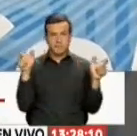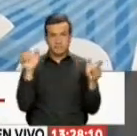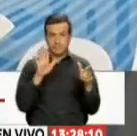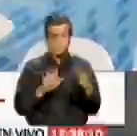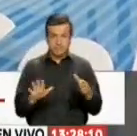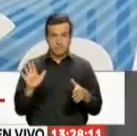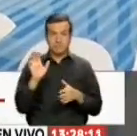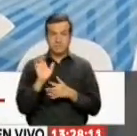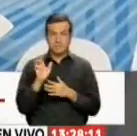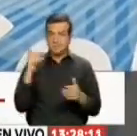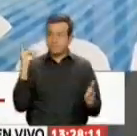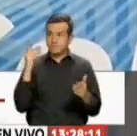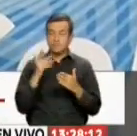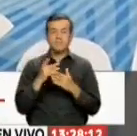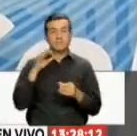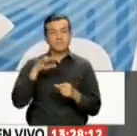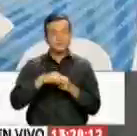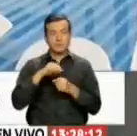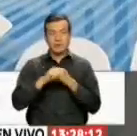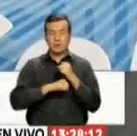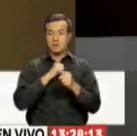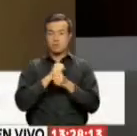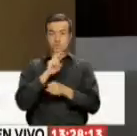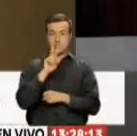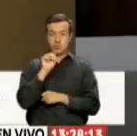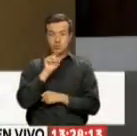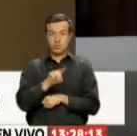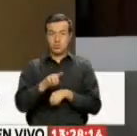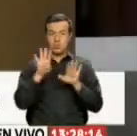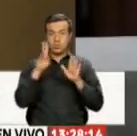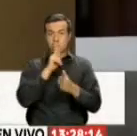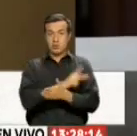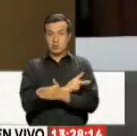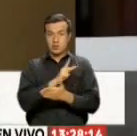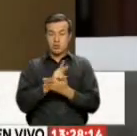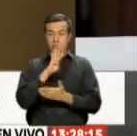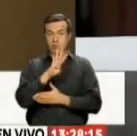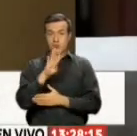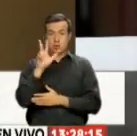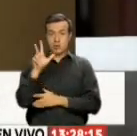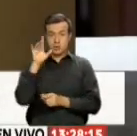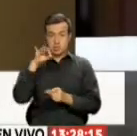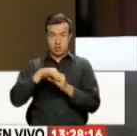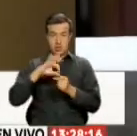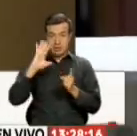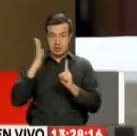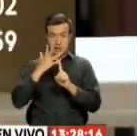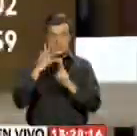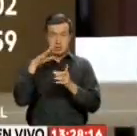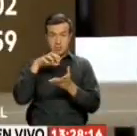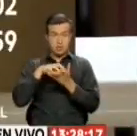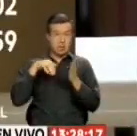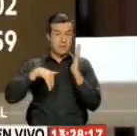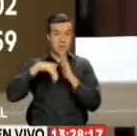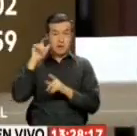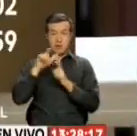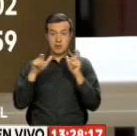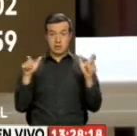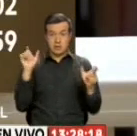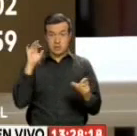ecuatorianos Durante las elecciones 2019 Pichincha Con 43 votantes En casa Es la quinta provincia Con mayor número De